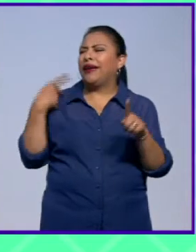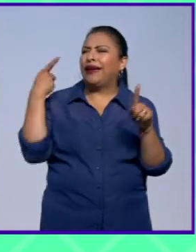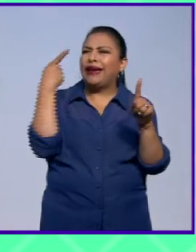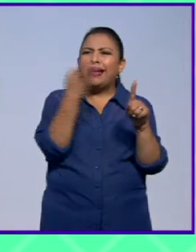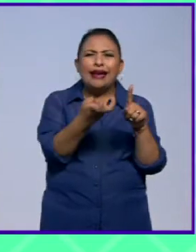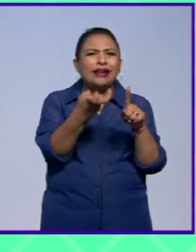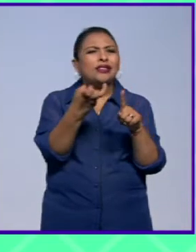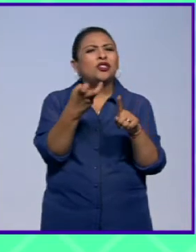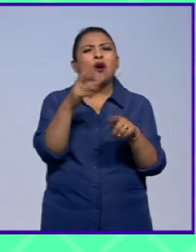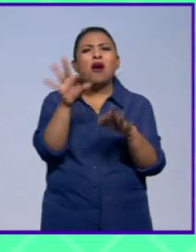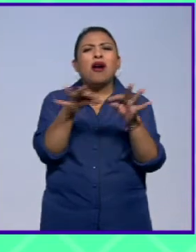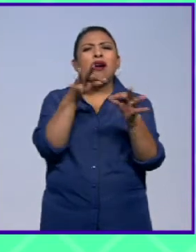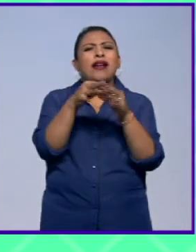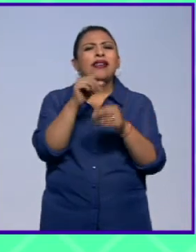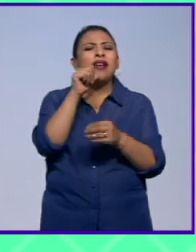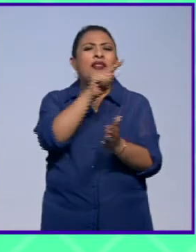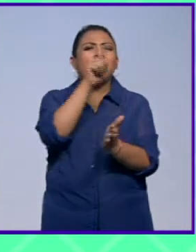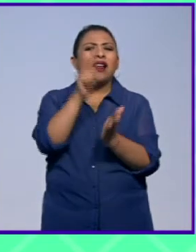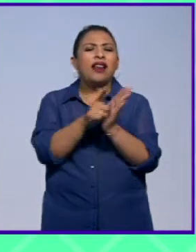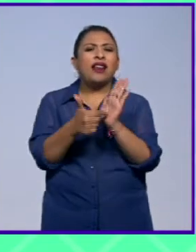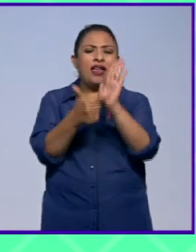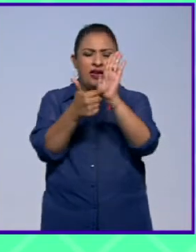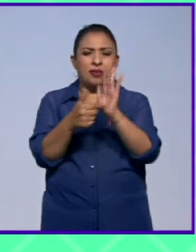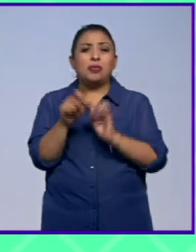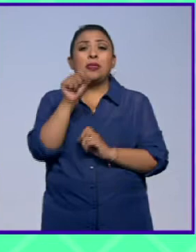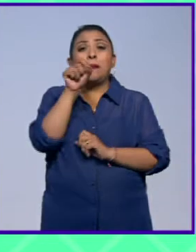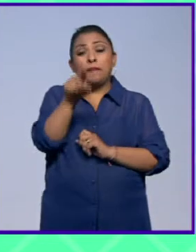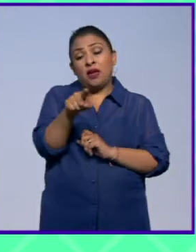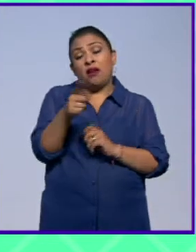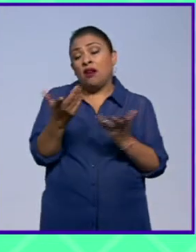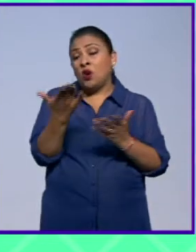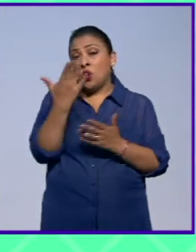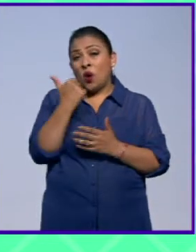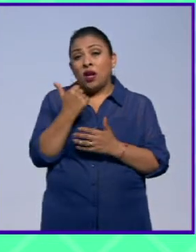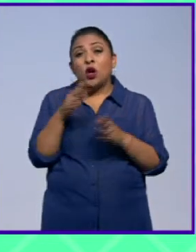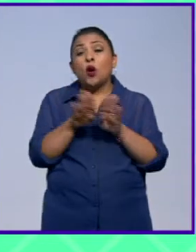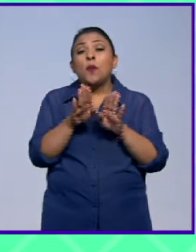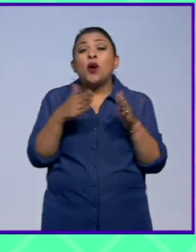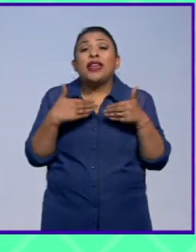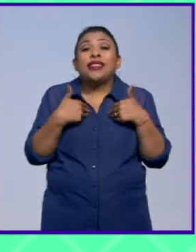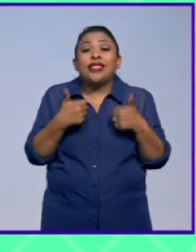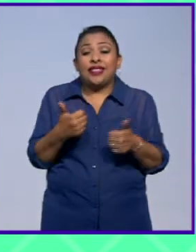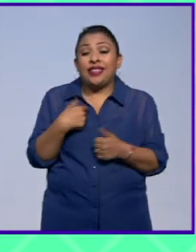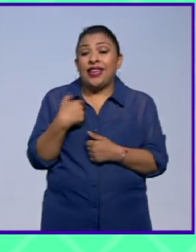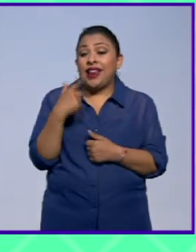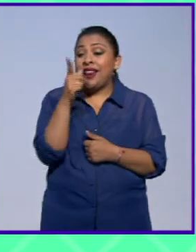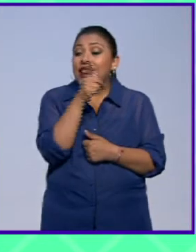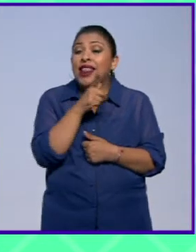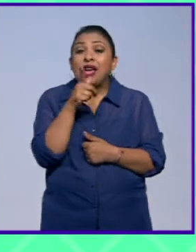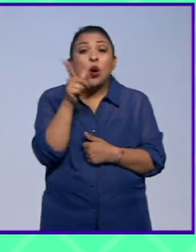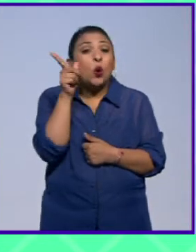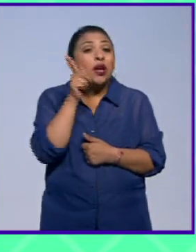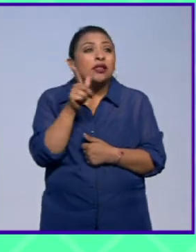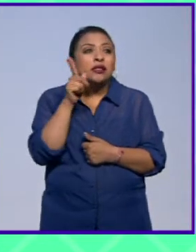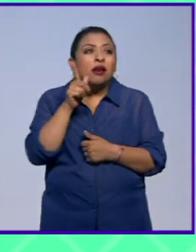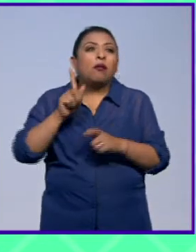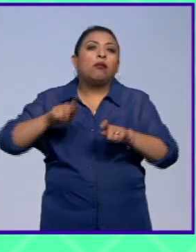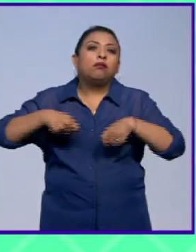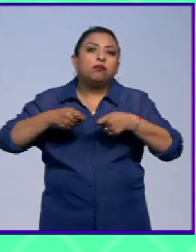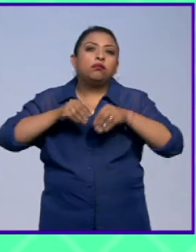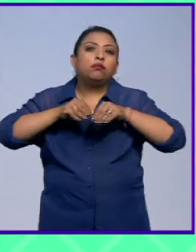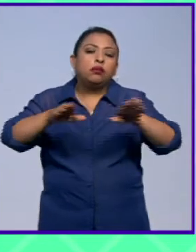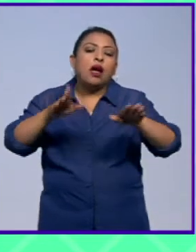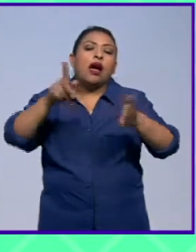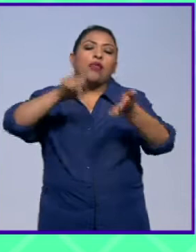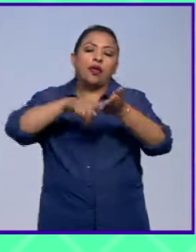un incumplimiento de la ley y más aún por no acabar de entender que la lengua siempre transmite una